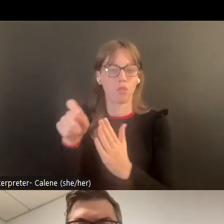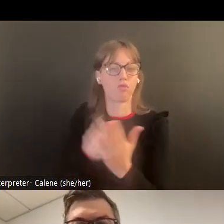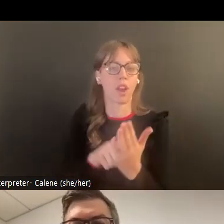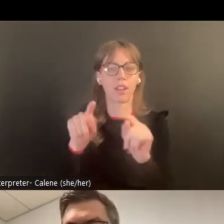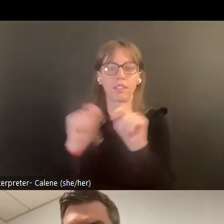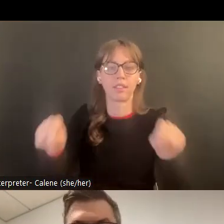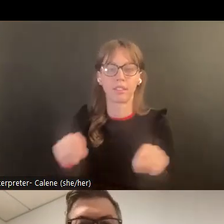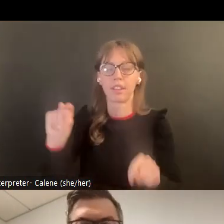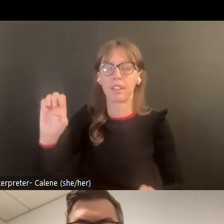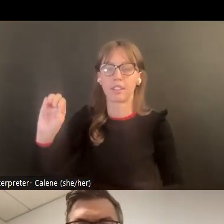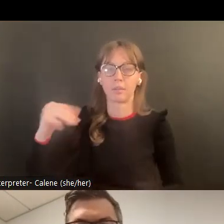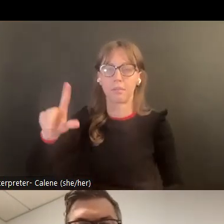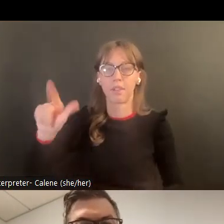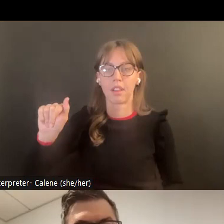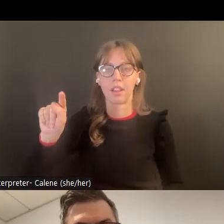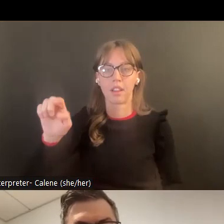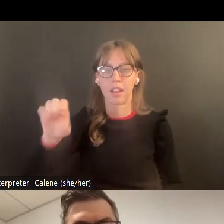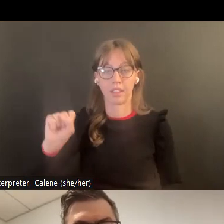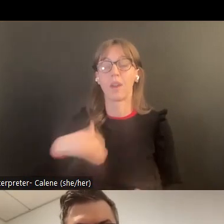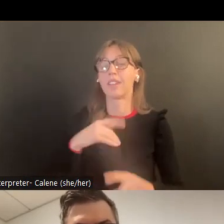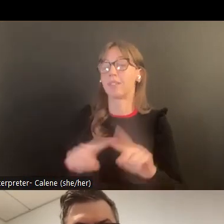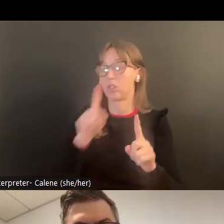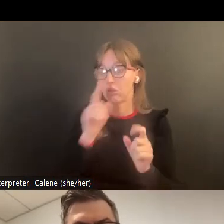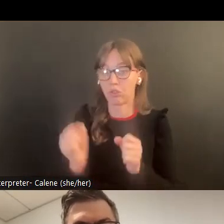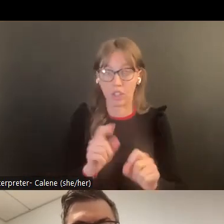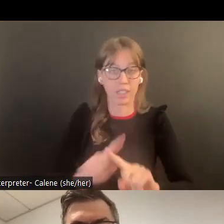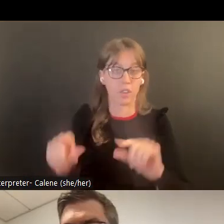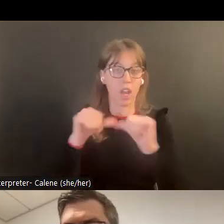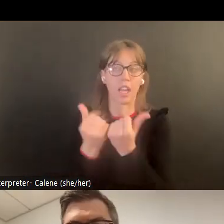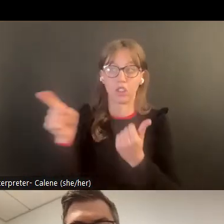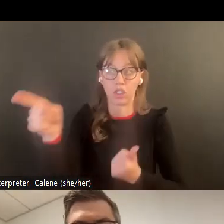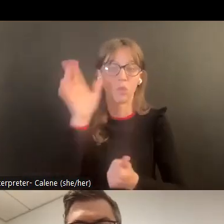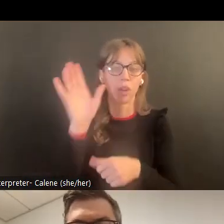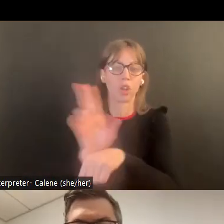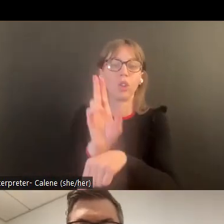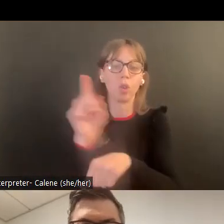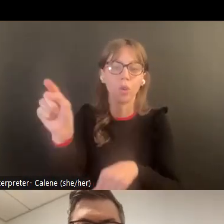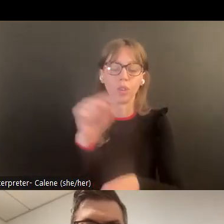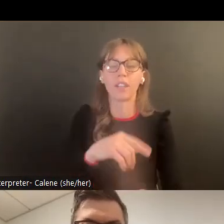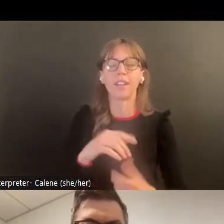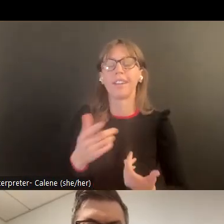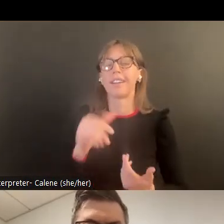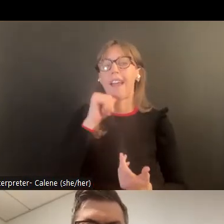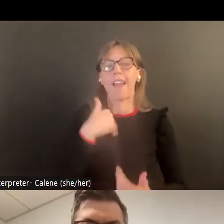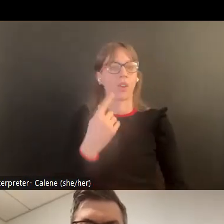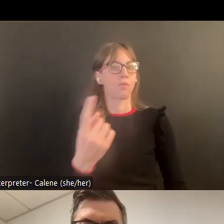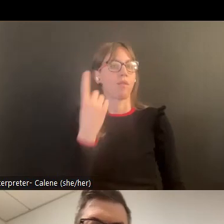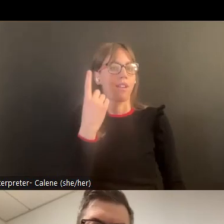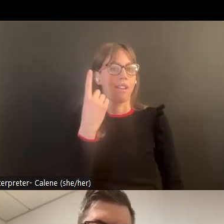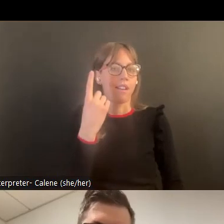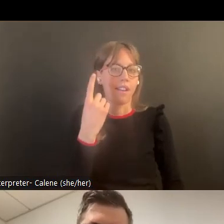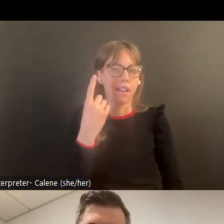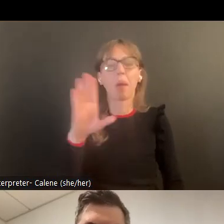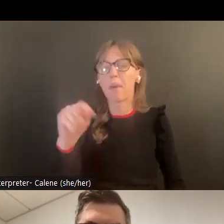para poder ser como un templete para ellos. Ahí hay diferentes estrategias de diferentes agencias.